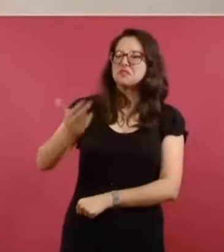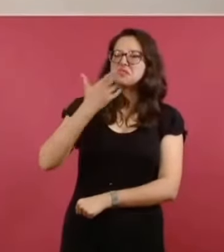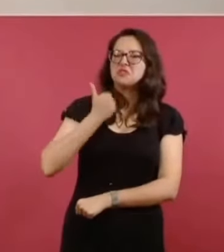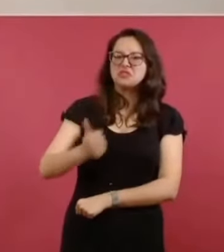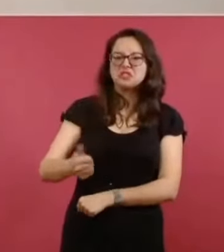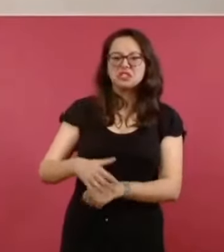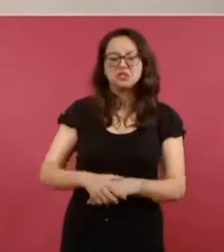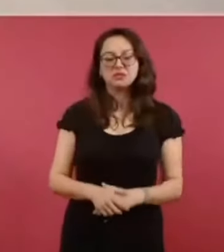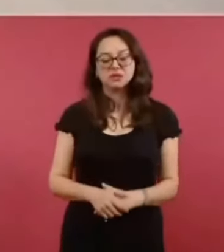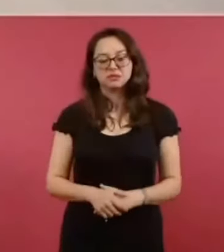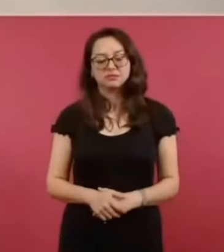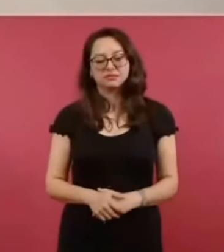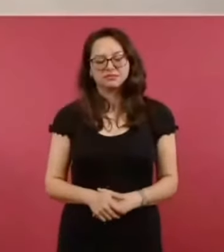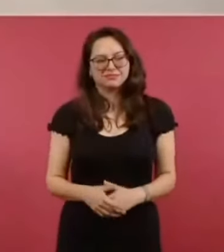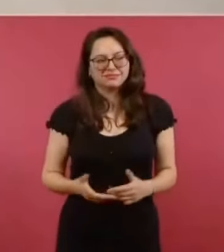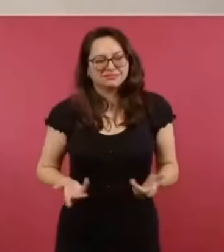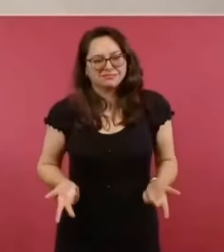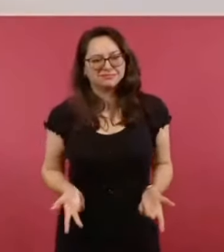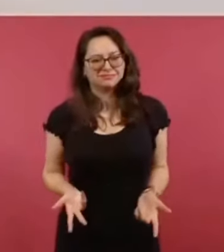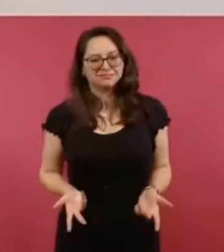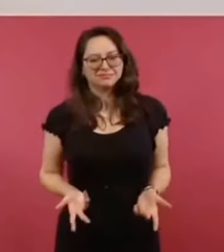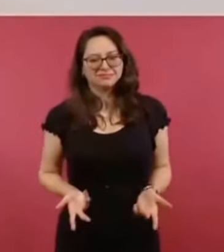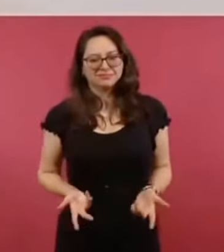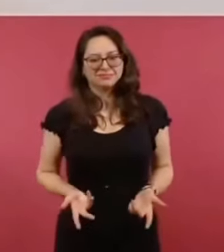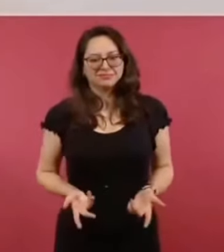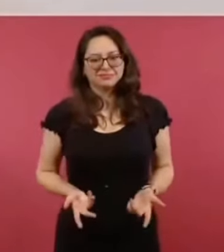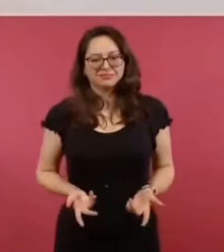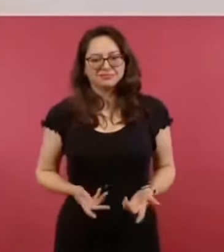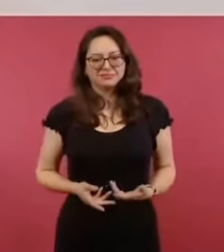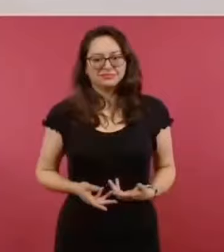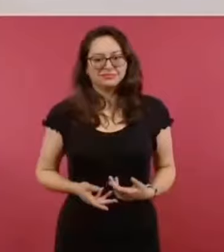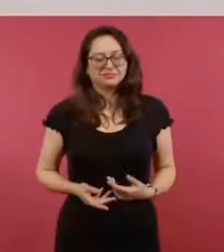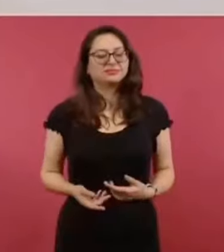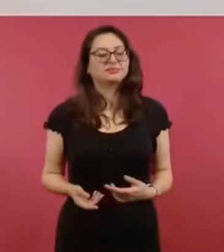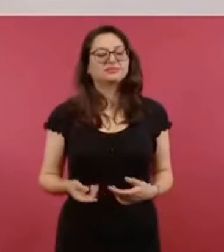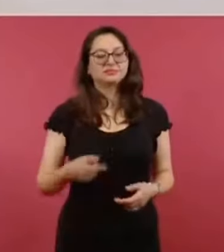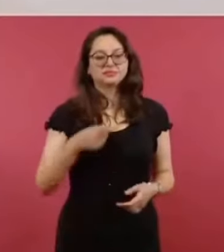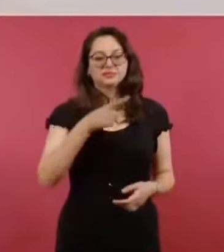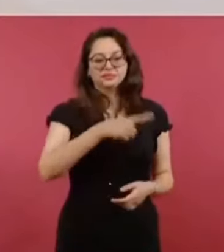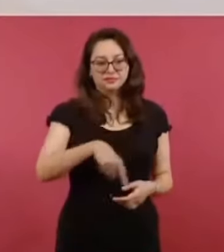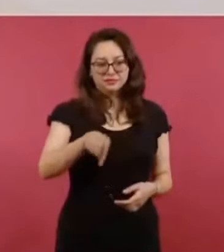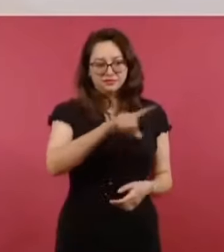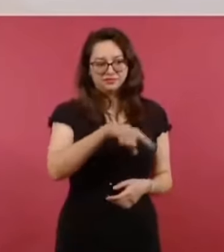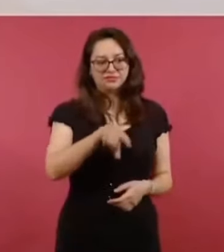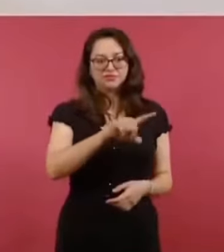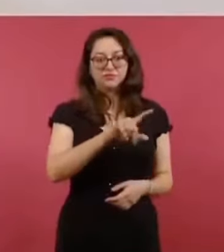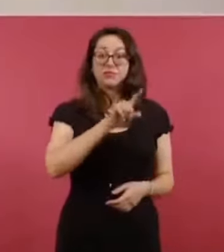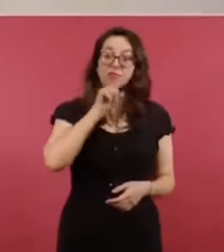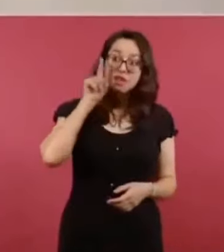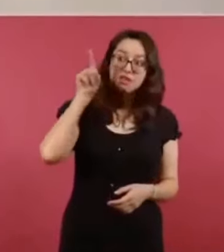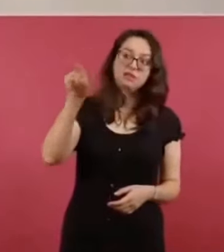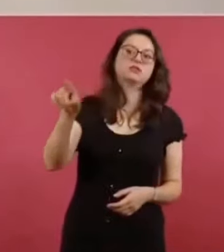que la megafarmacia… Bueno, fueron hasta hacer entrevistas allá a Huahuetoca